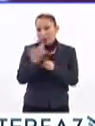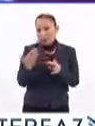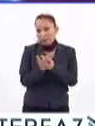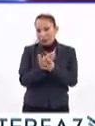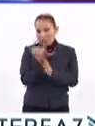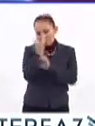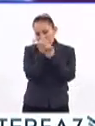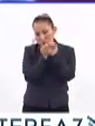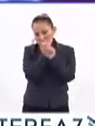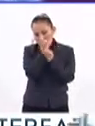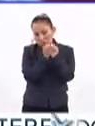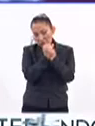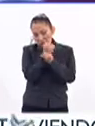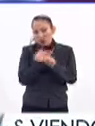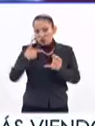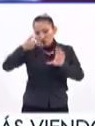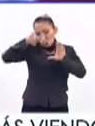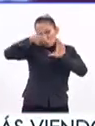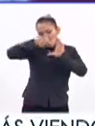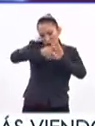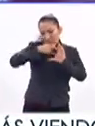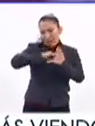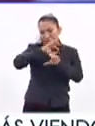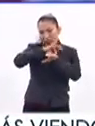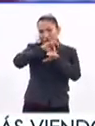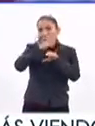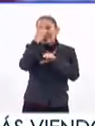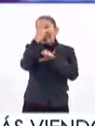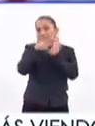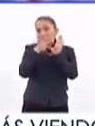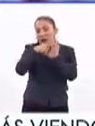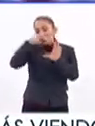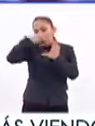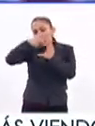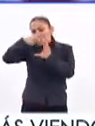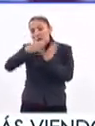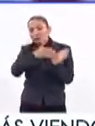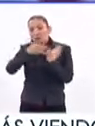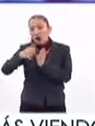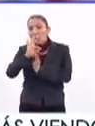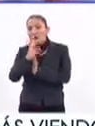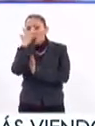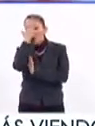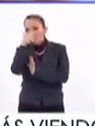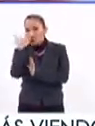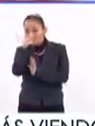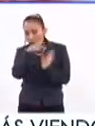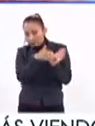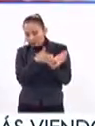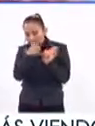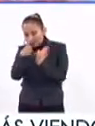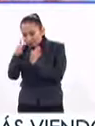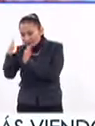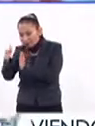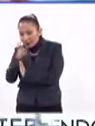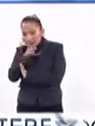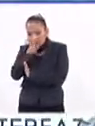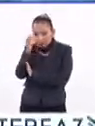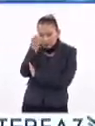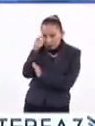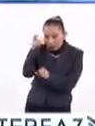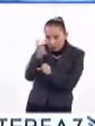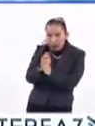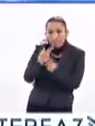etapa de investigación, se les aplicó el tratamiento en tres ocasiones con un intervalo de 48 horas. Los resultados.